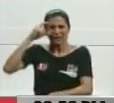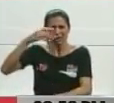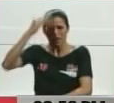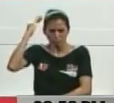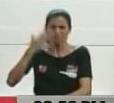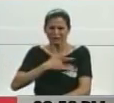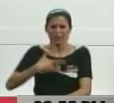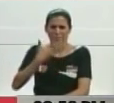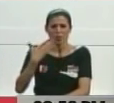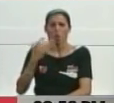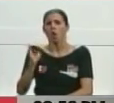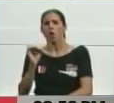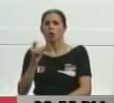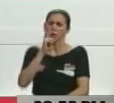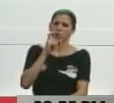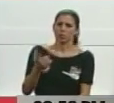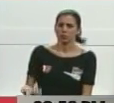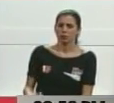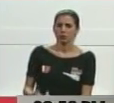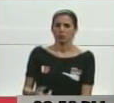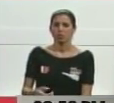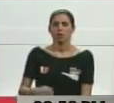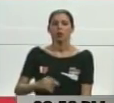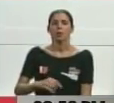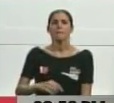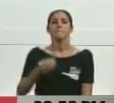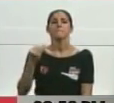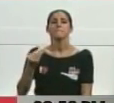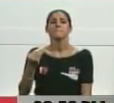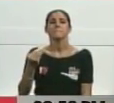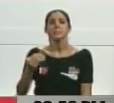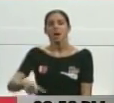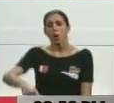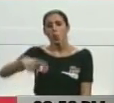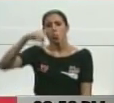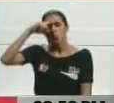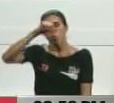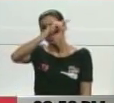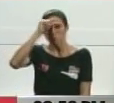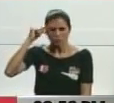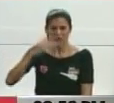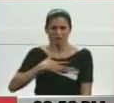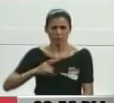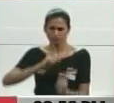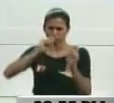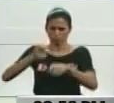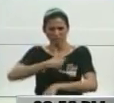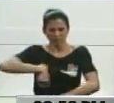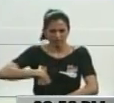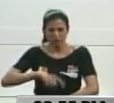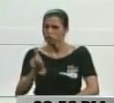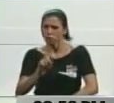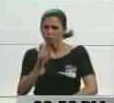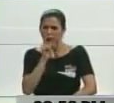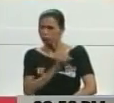O que sea Pajulio, el que sea el presidente, en de ese Nicolás. ¿Será eso?